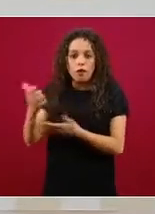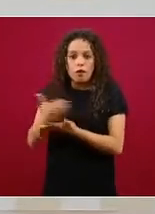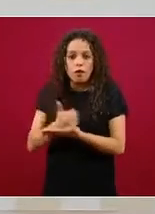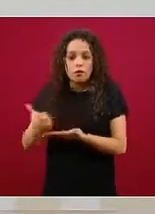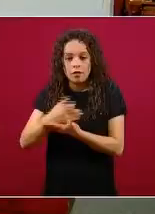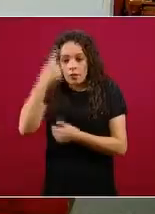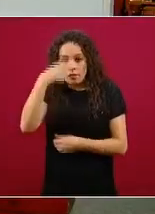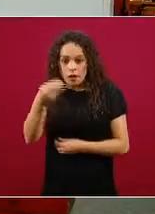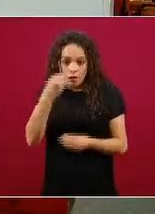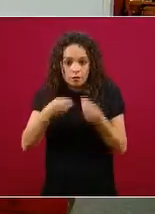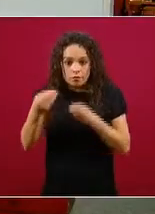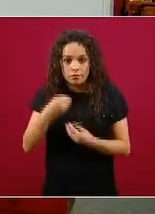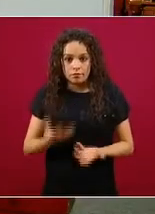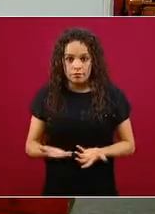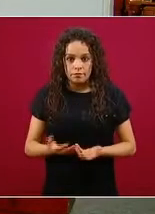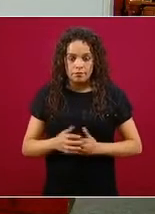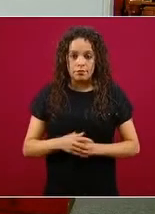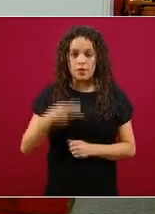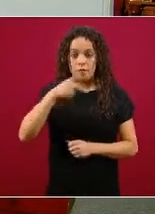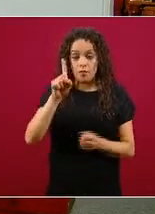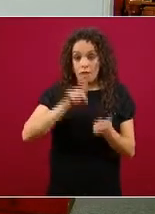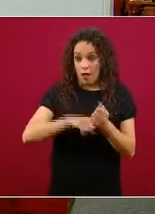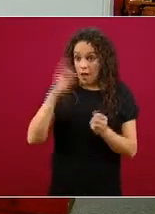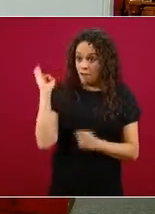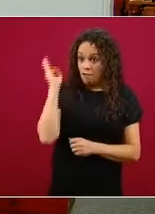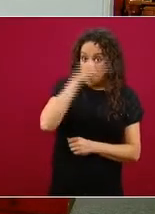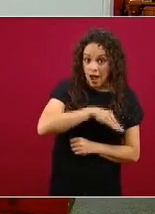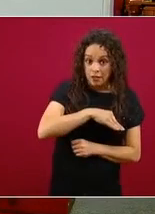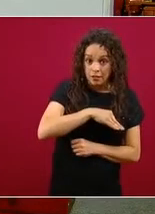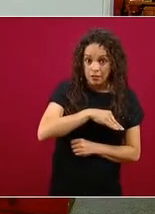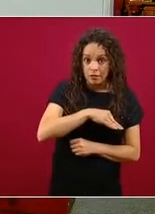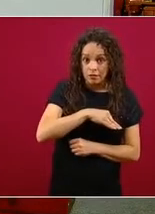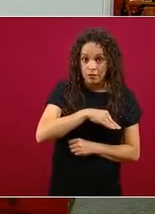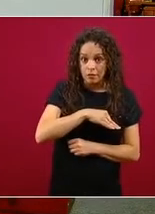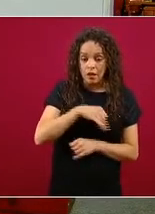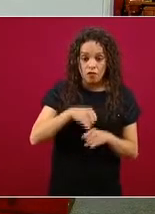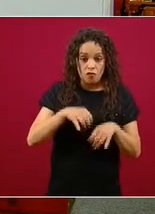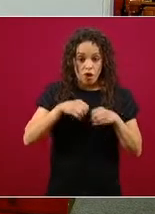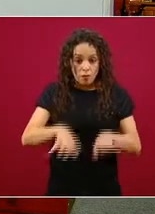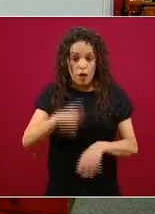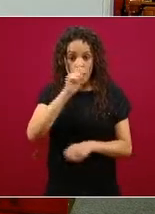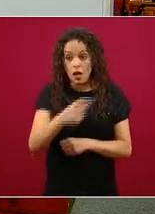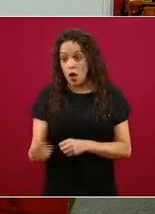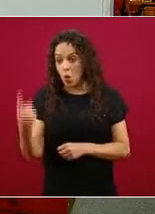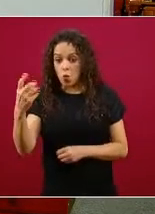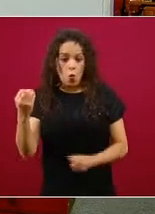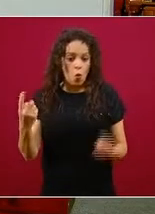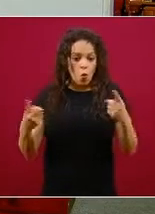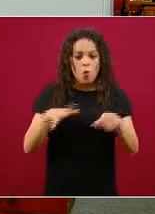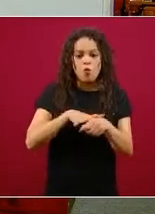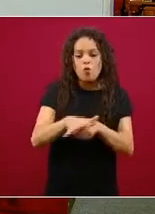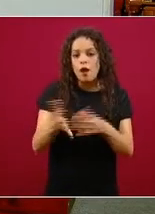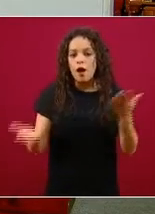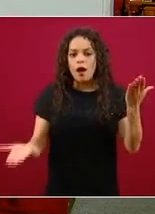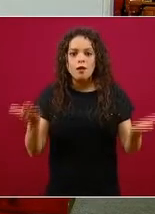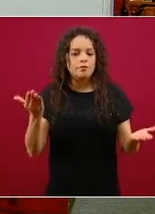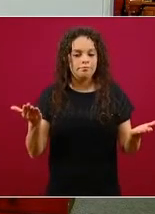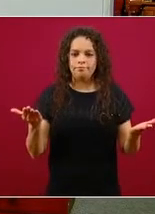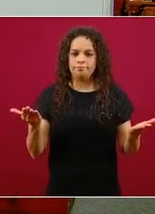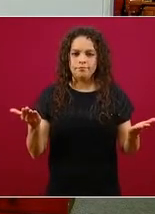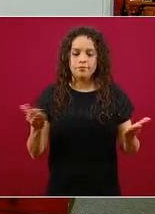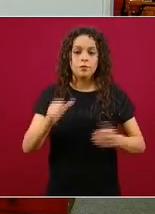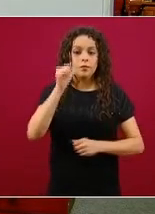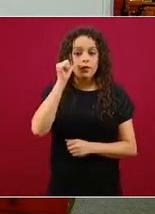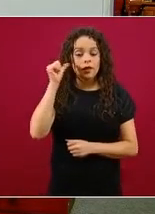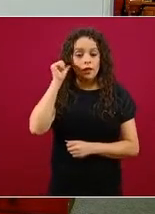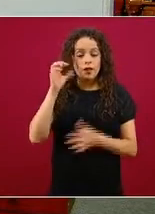entrar en una falsa dicotomía de que es o una o la otra por cierto ayer Tom Frieden quien fue un muy